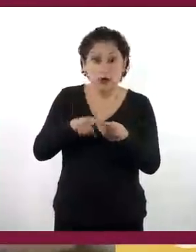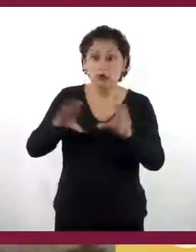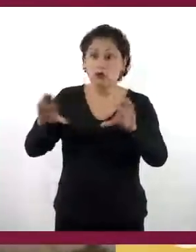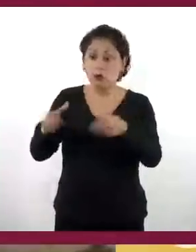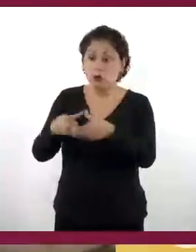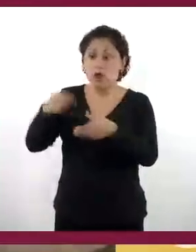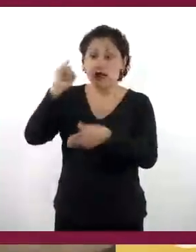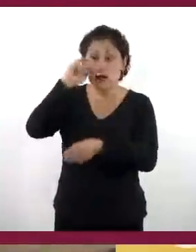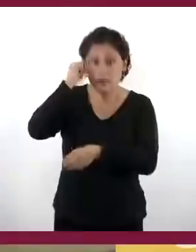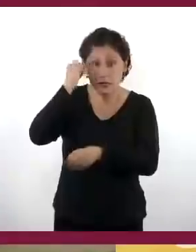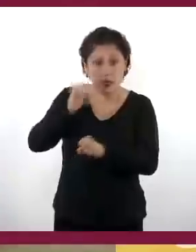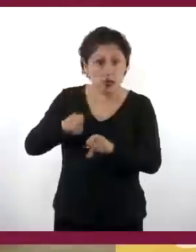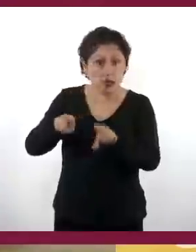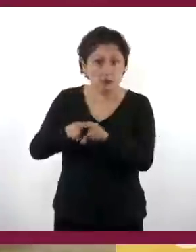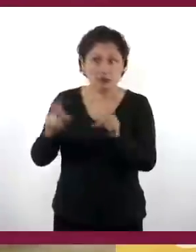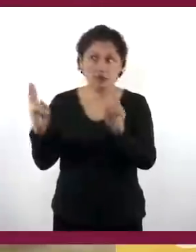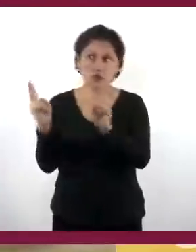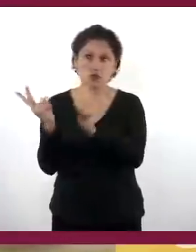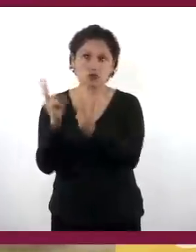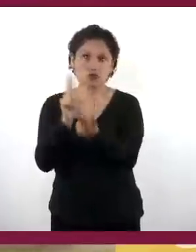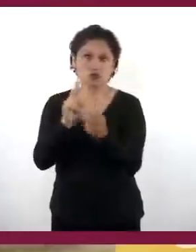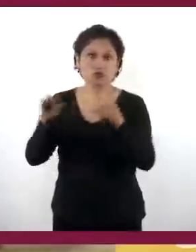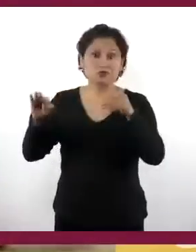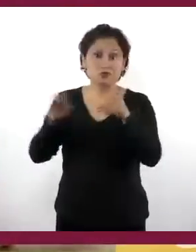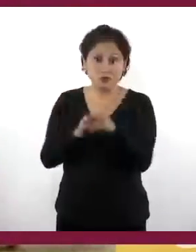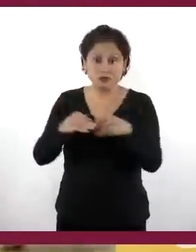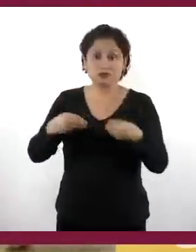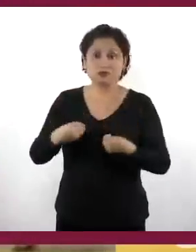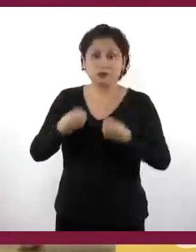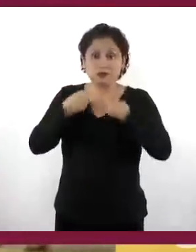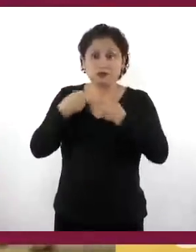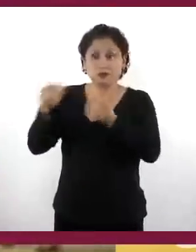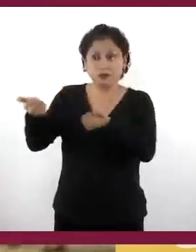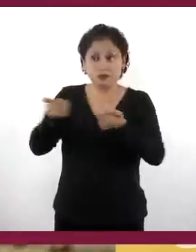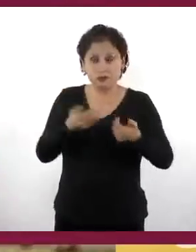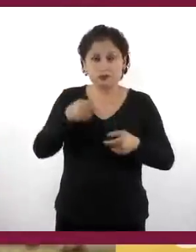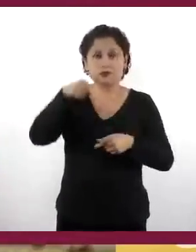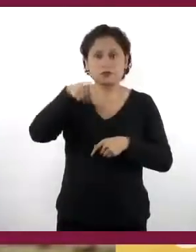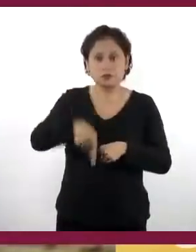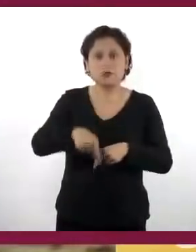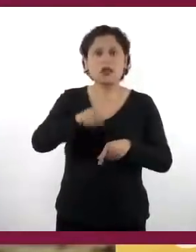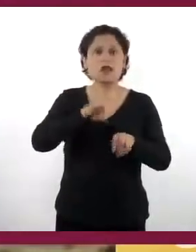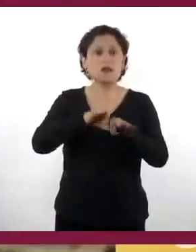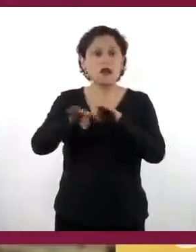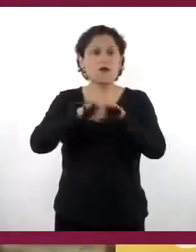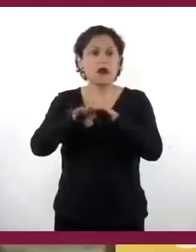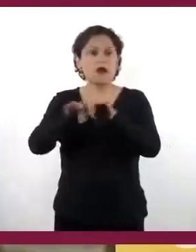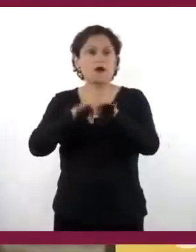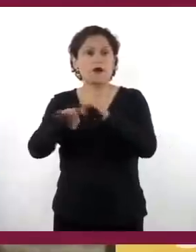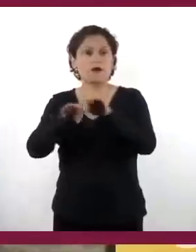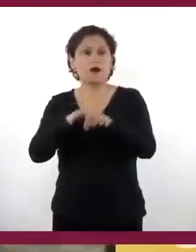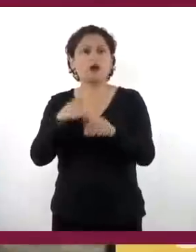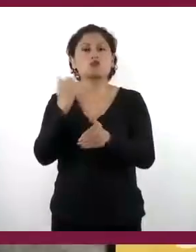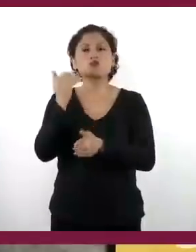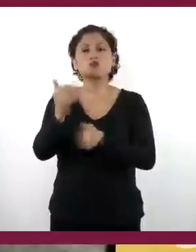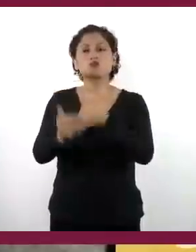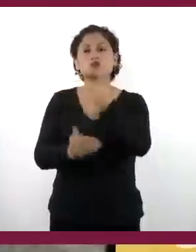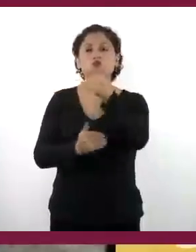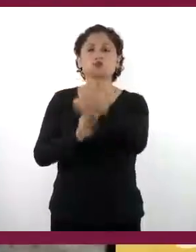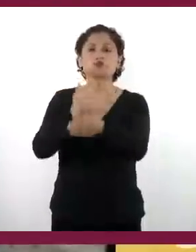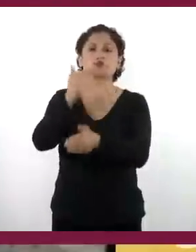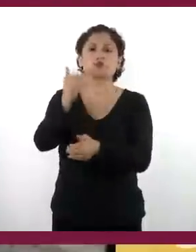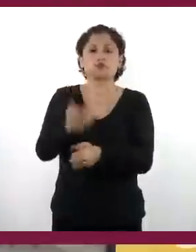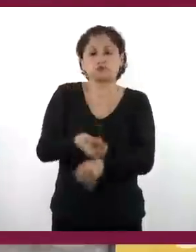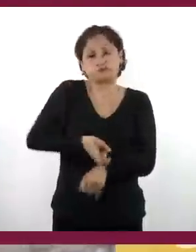indígenas vecinos y aportaban mano de obra asalariada. Con el tiempo el sistema se haría cada vez más